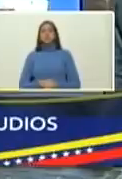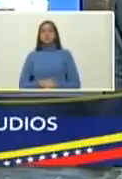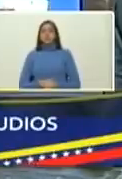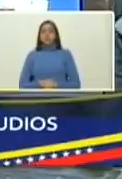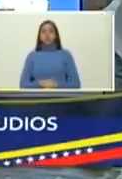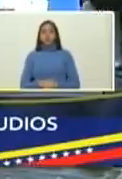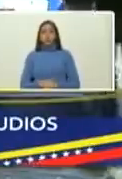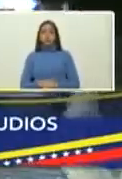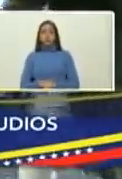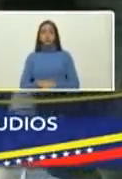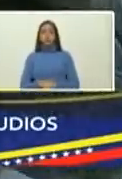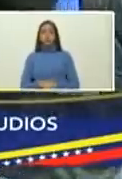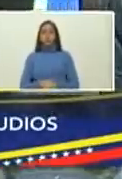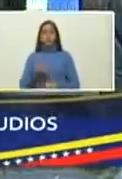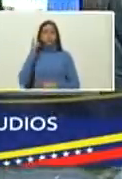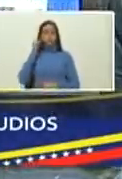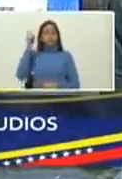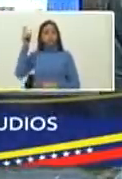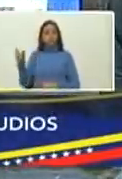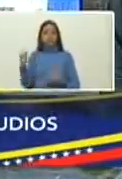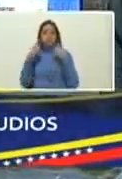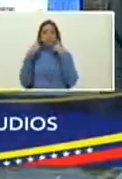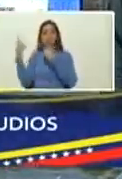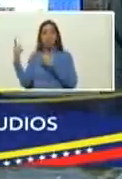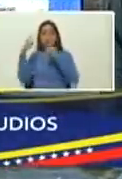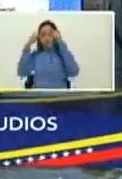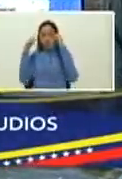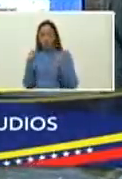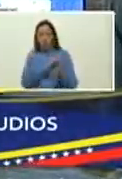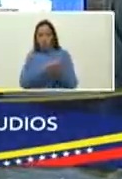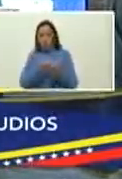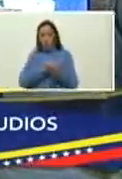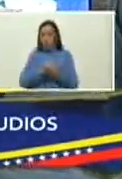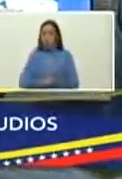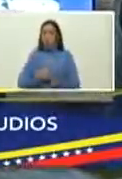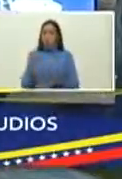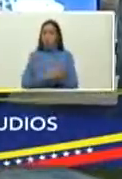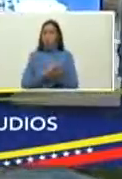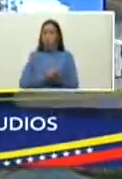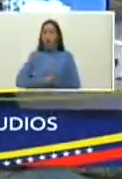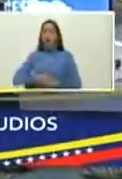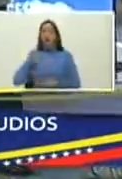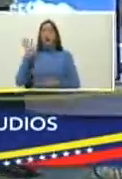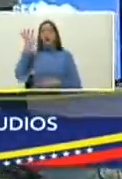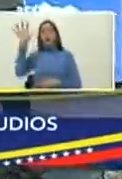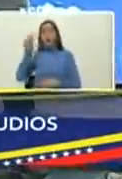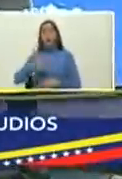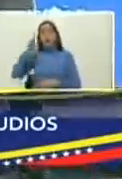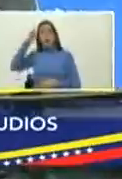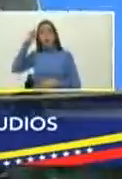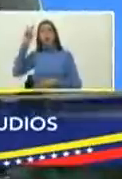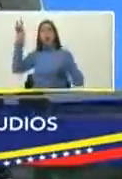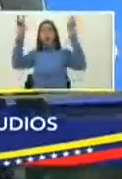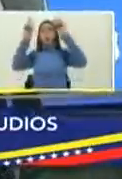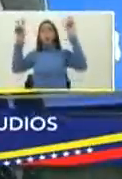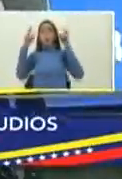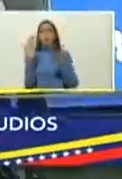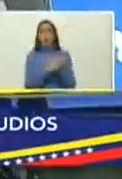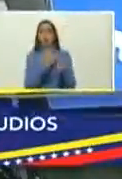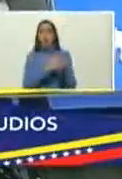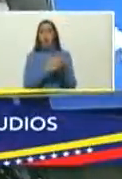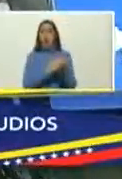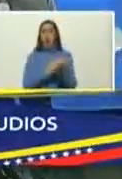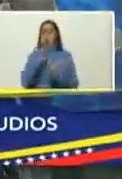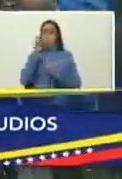con Perla Suez autora de la novela El País del Diablo valorada por el jurado como